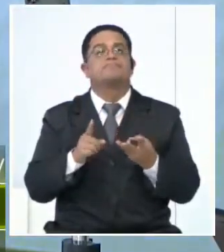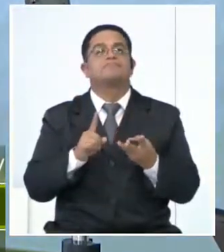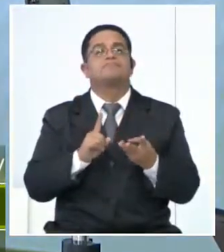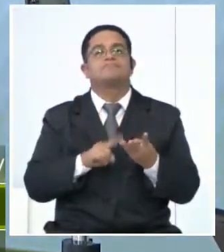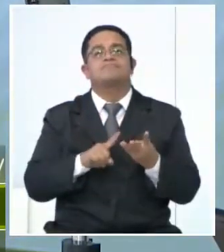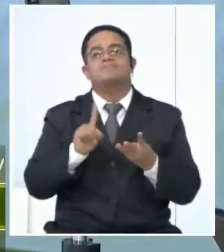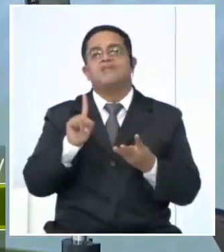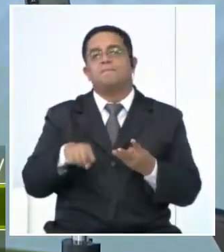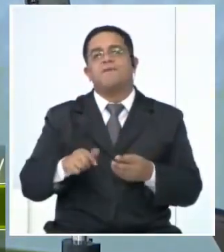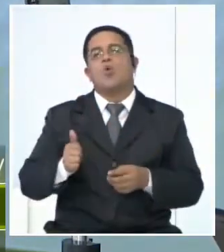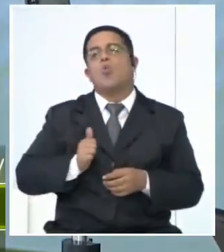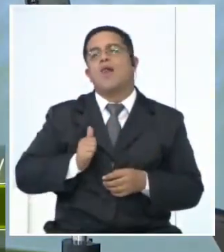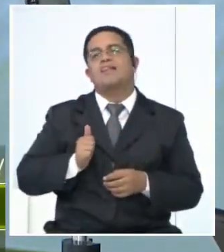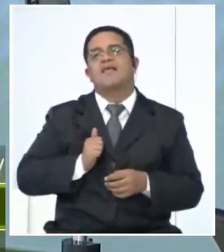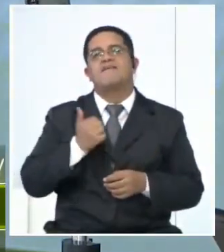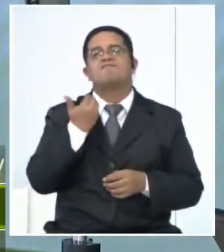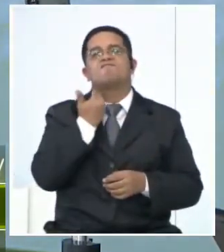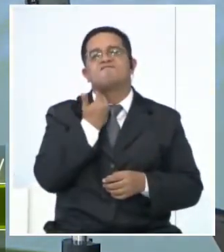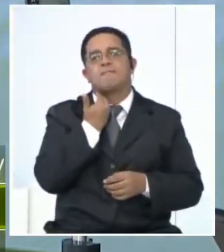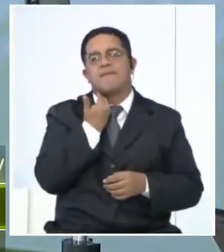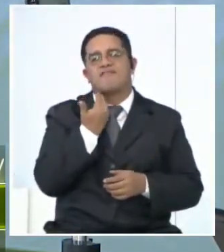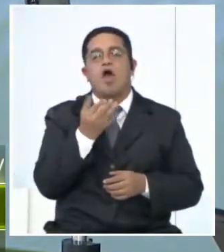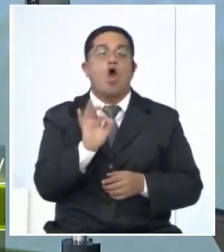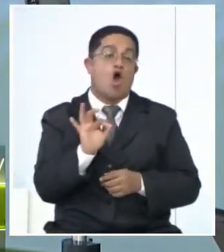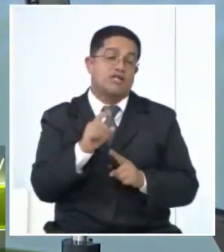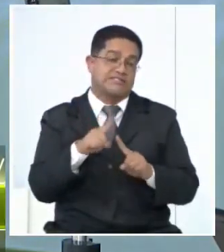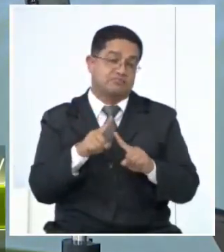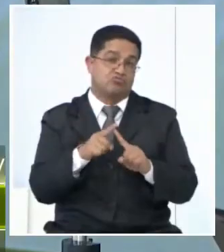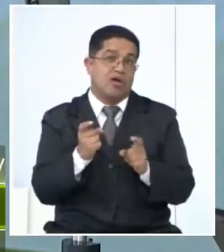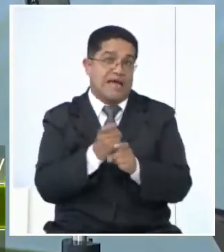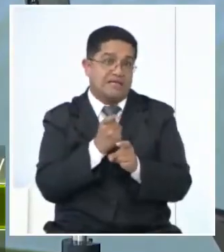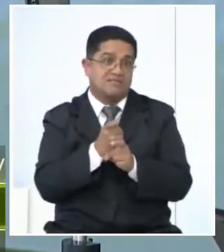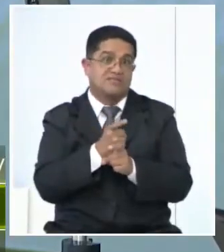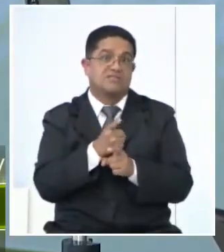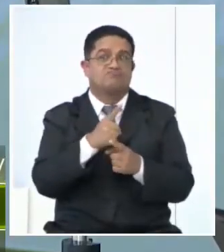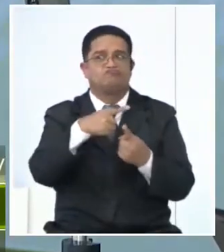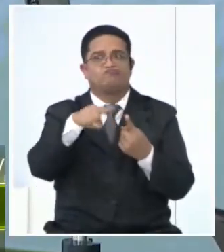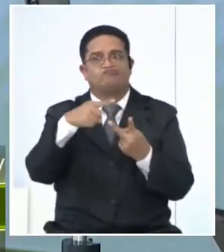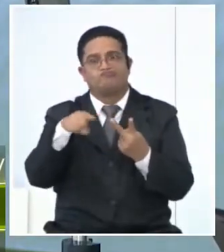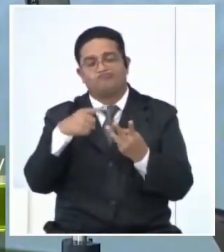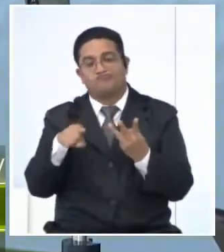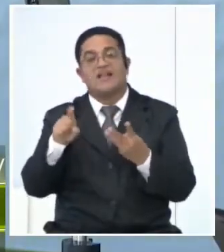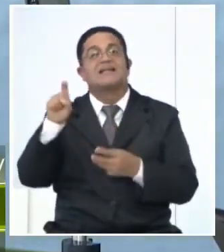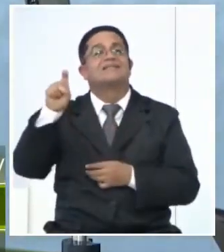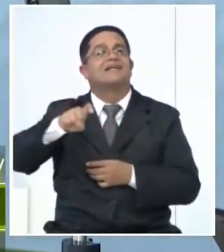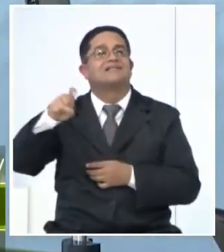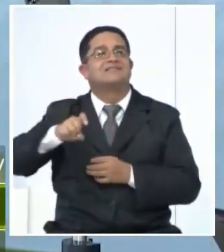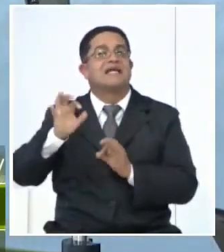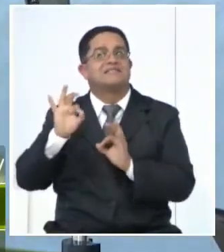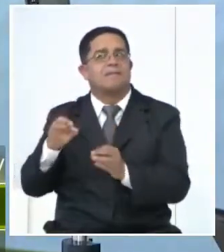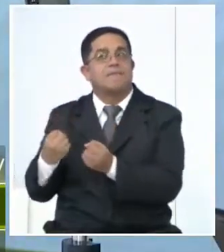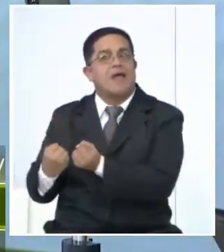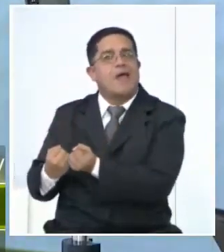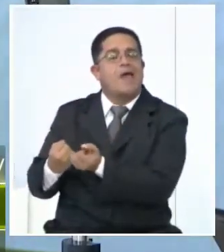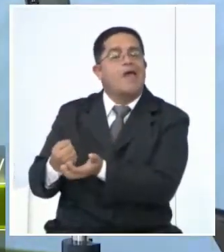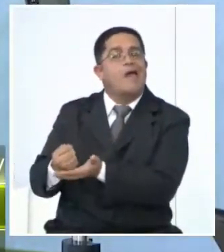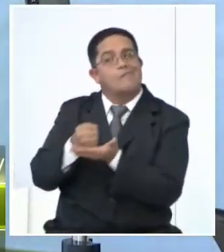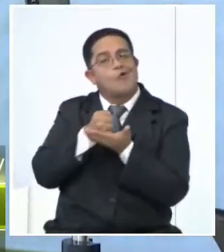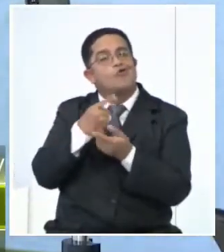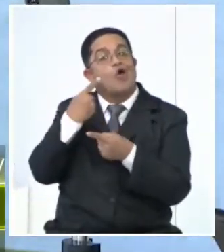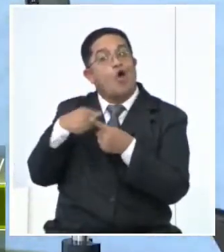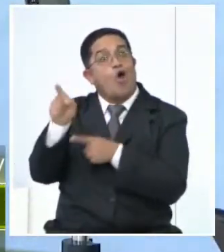patología que tenga que ver, o sea, cualquier tipo de cáncer es multidisciplinario. O que necesitamos siempre contar con el apoyo de otras